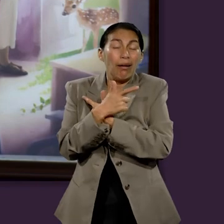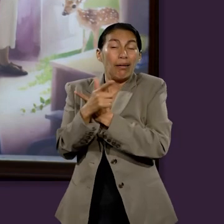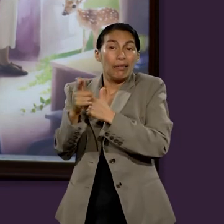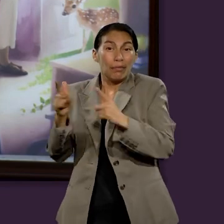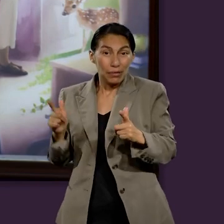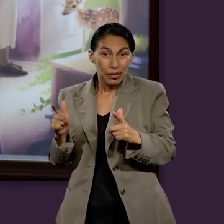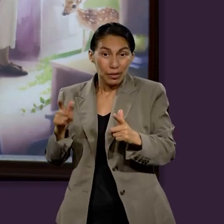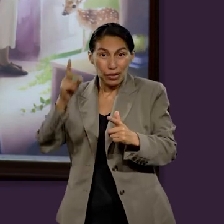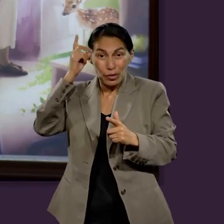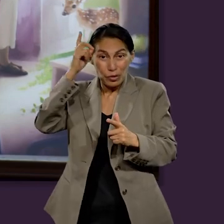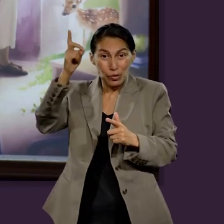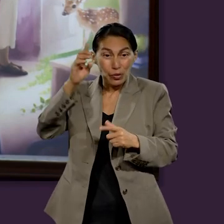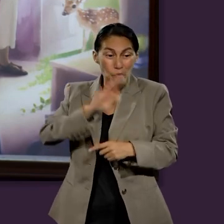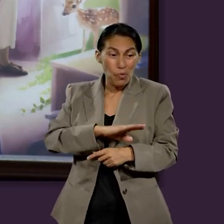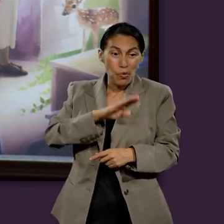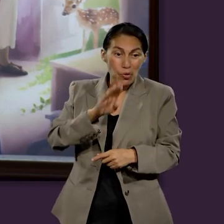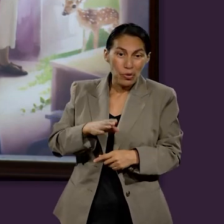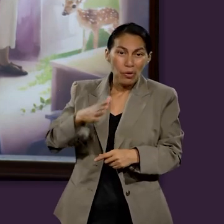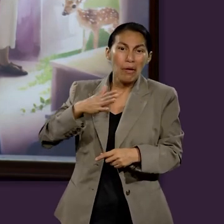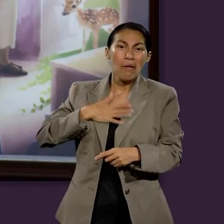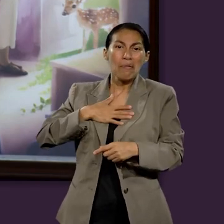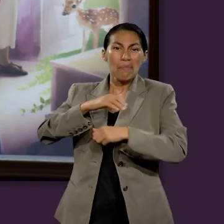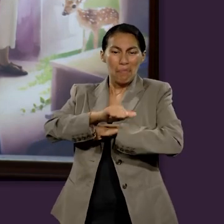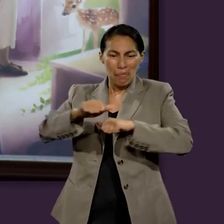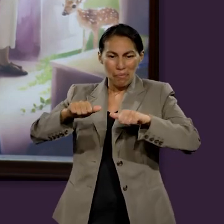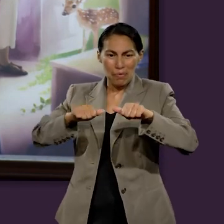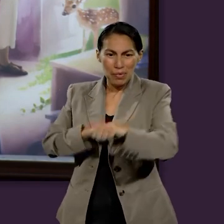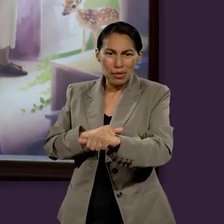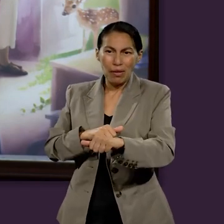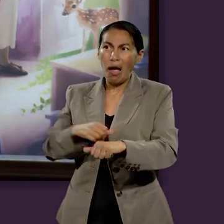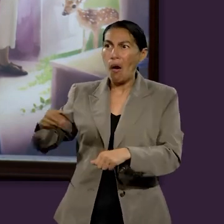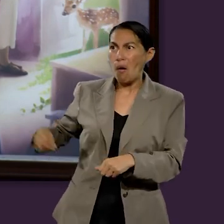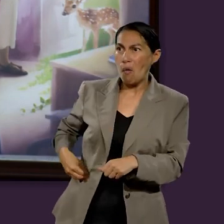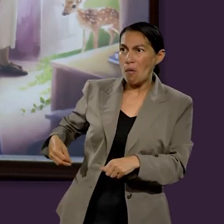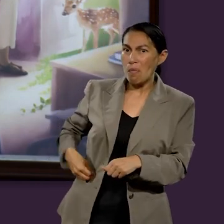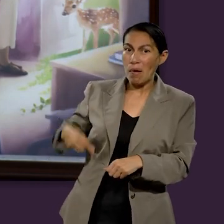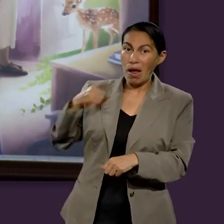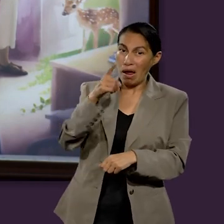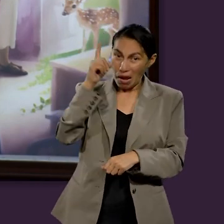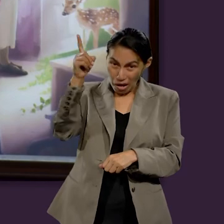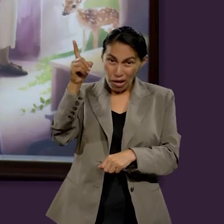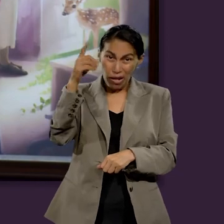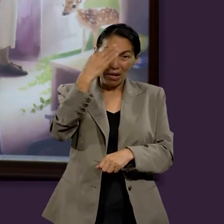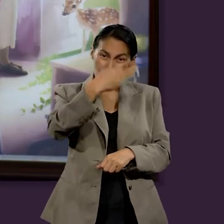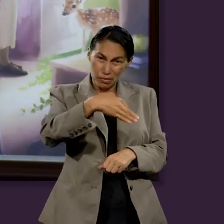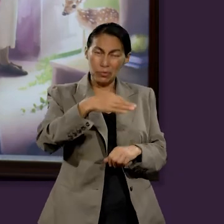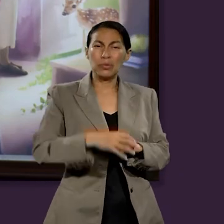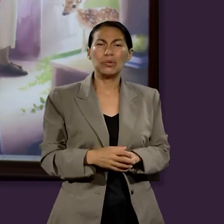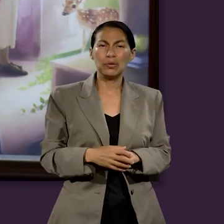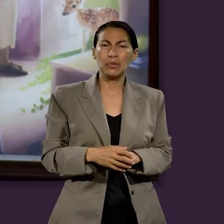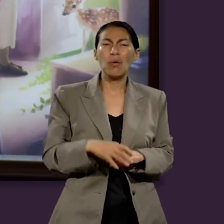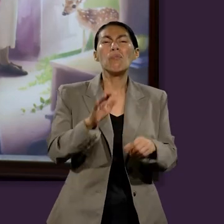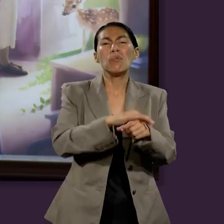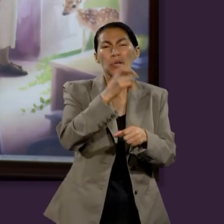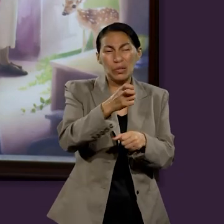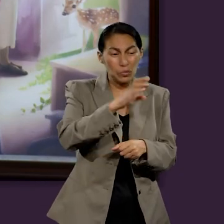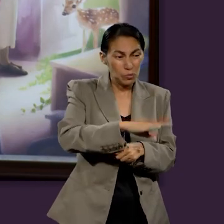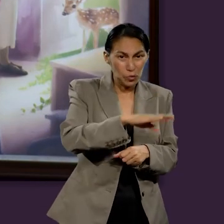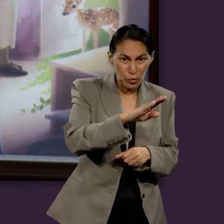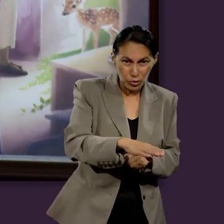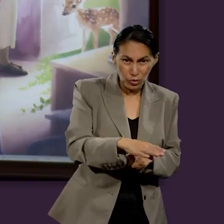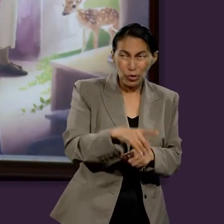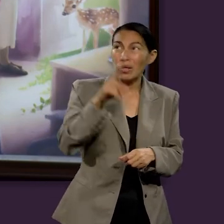pecados. Dios básicamente quiere asumir nuestra culpa, y por eso Él